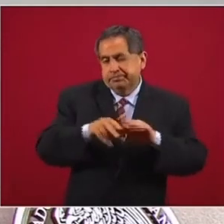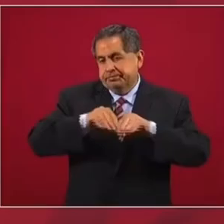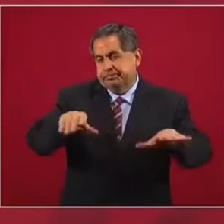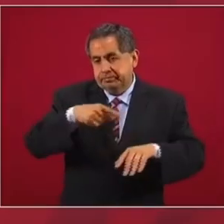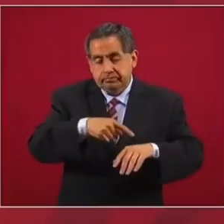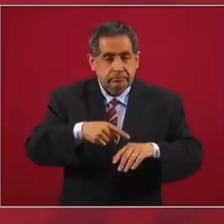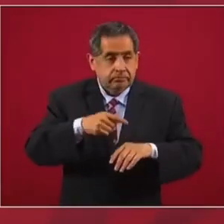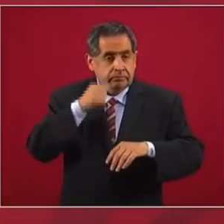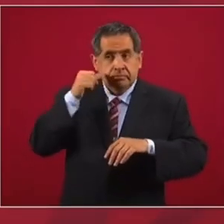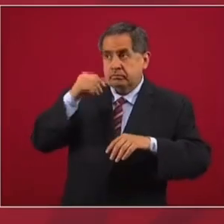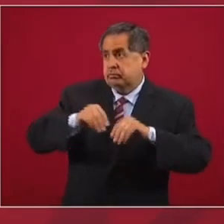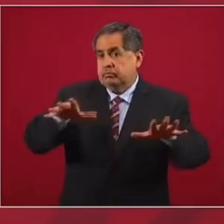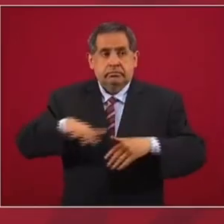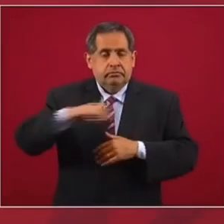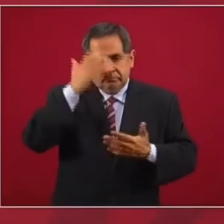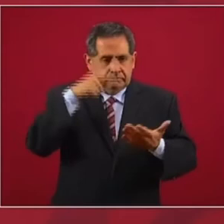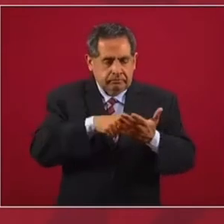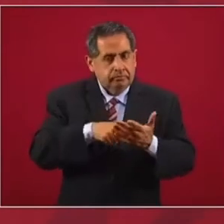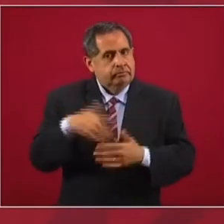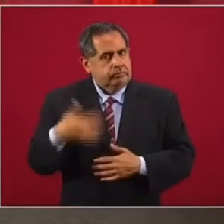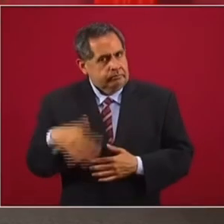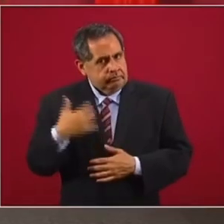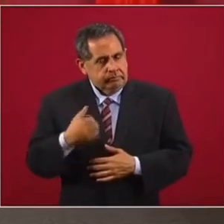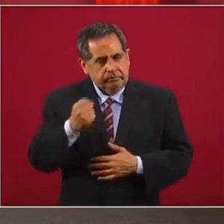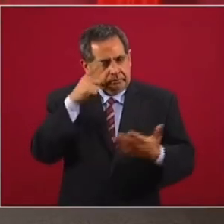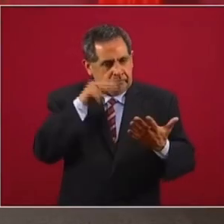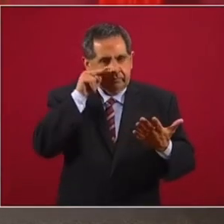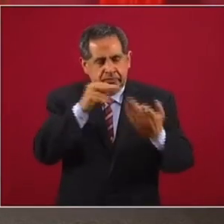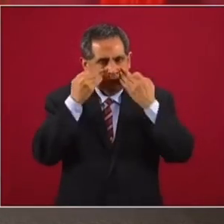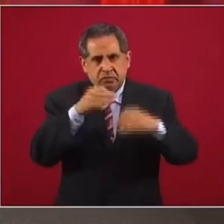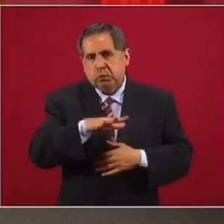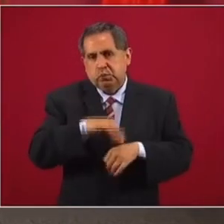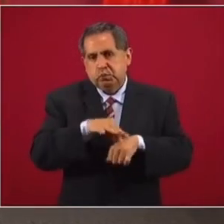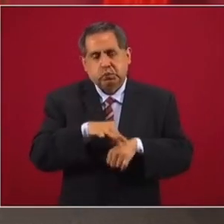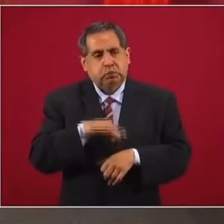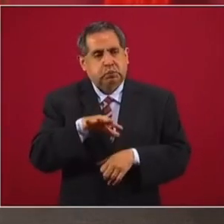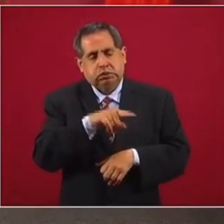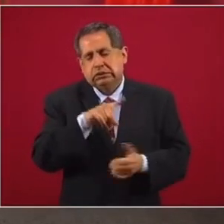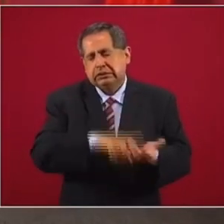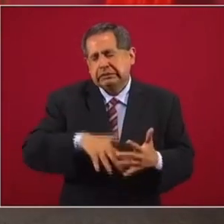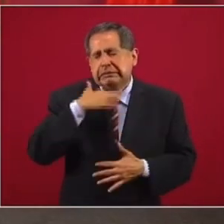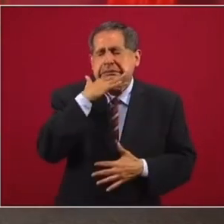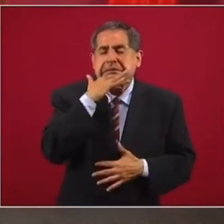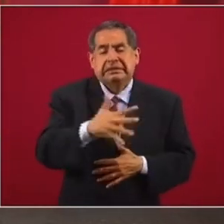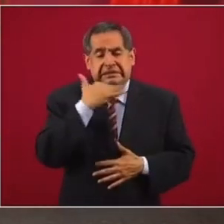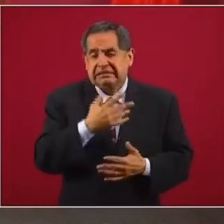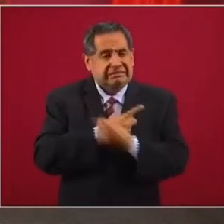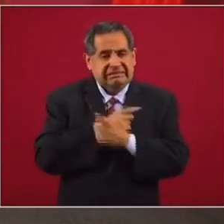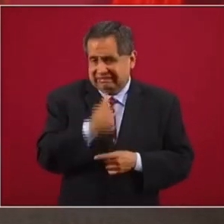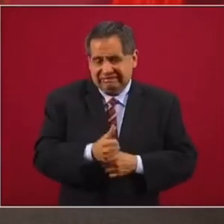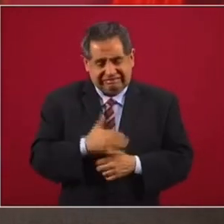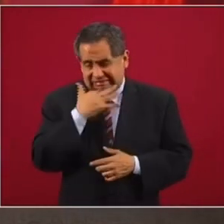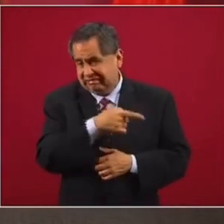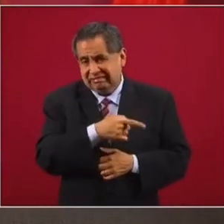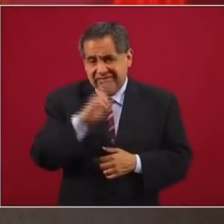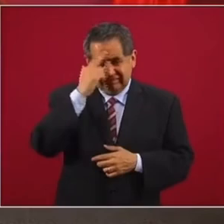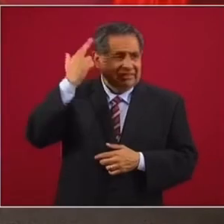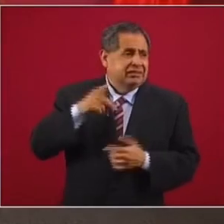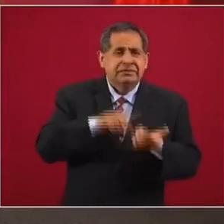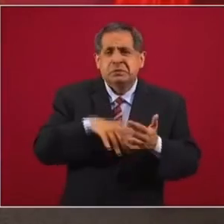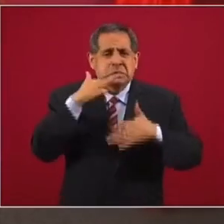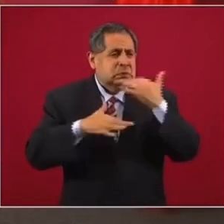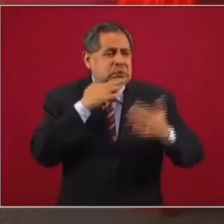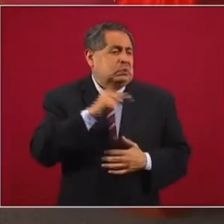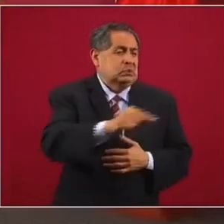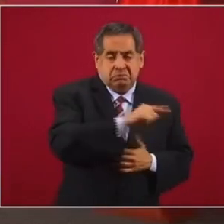que se dio a conocer es bastante fuerte, muestra la inmundicia del régimen de corrupción